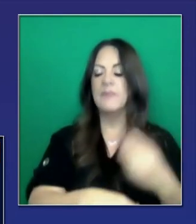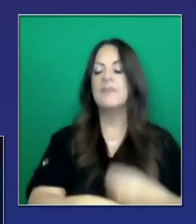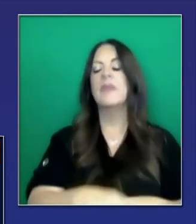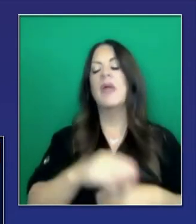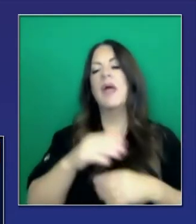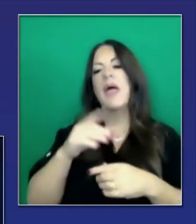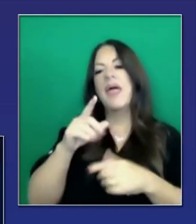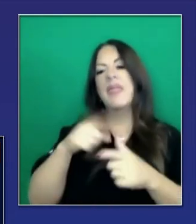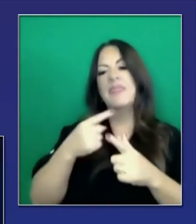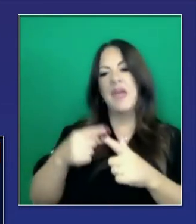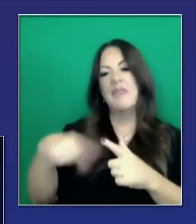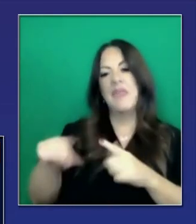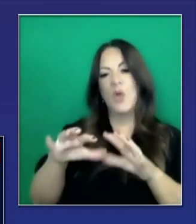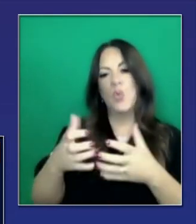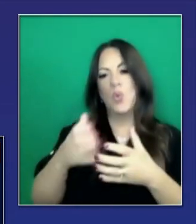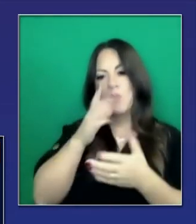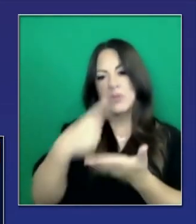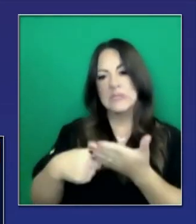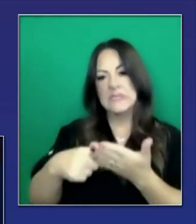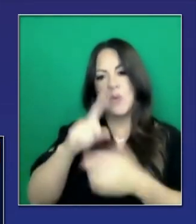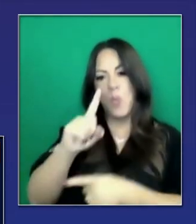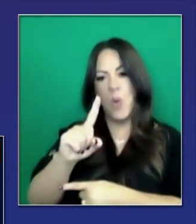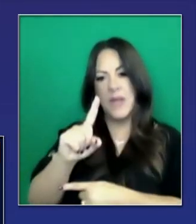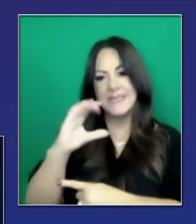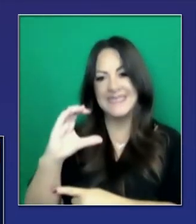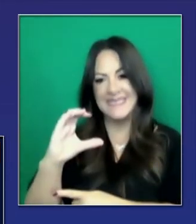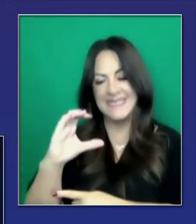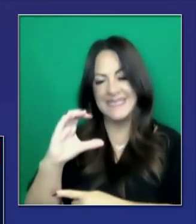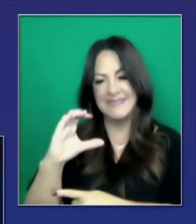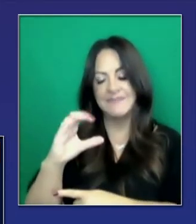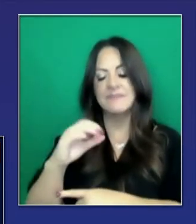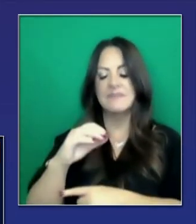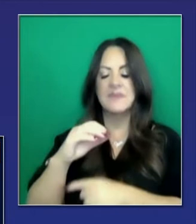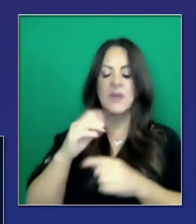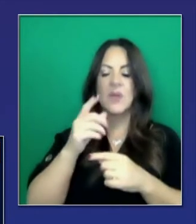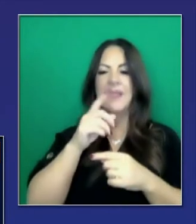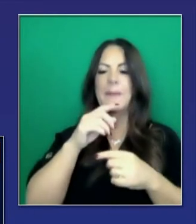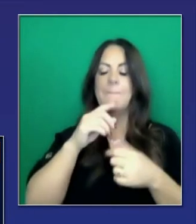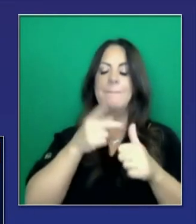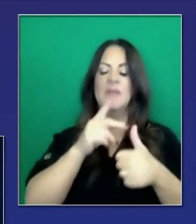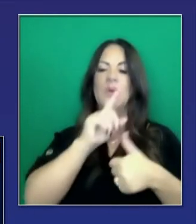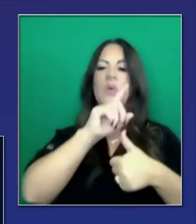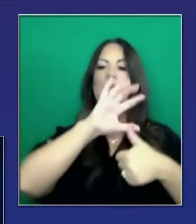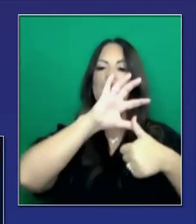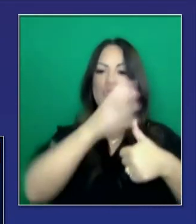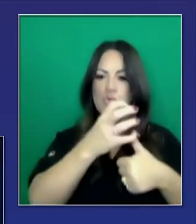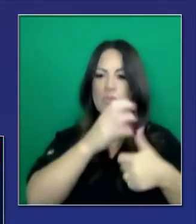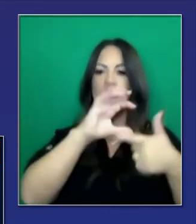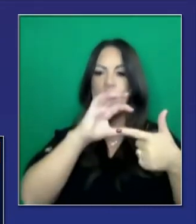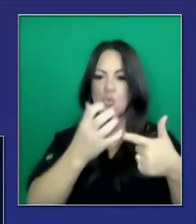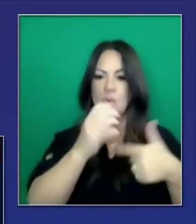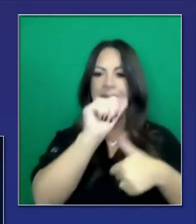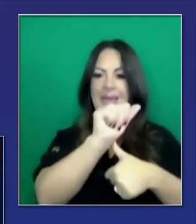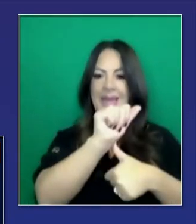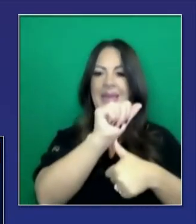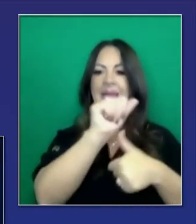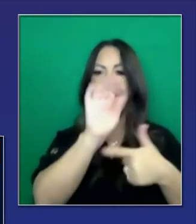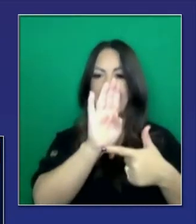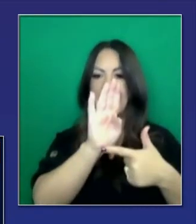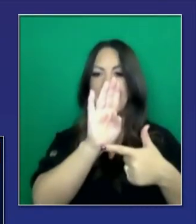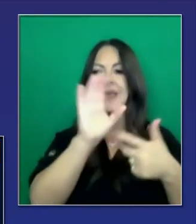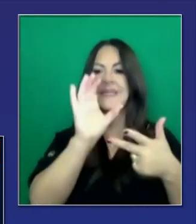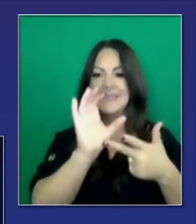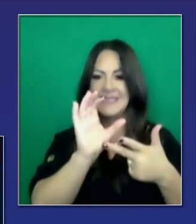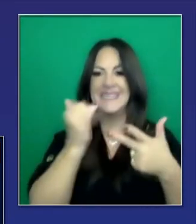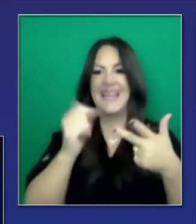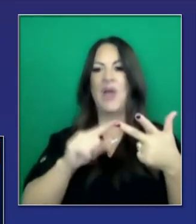será discutida y es la próxima fase. Y eso es lo que quiero diseminar ahora y darles una reseña de cómo será